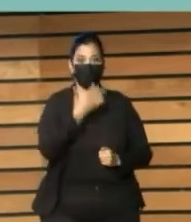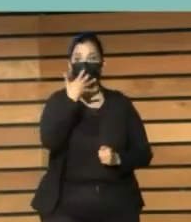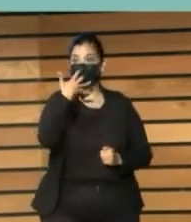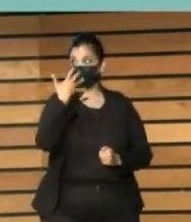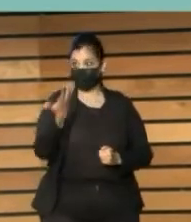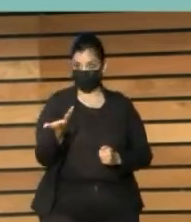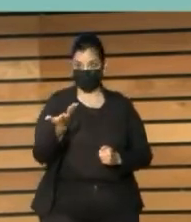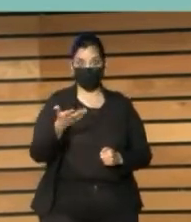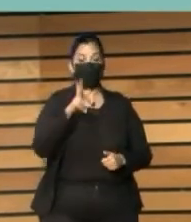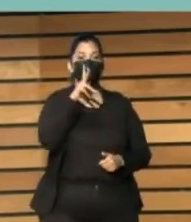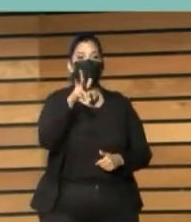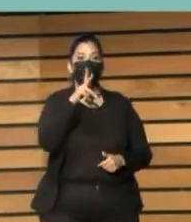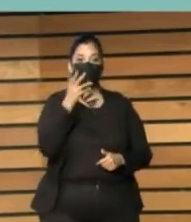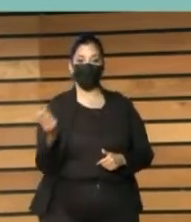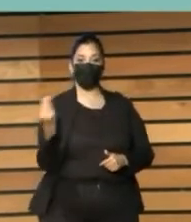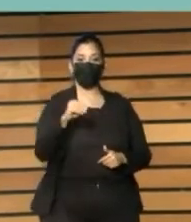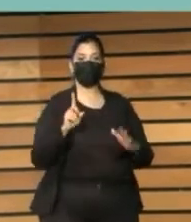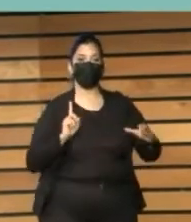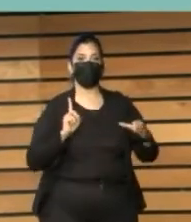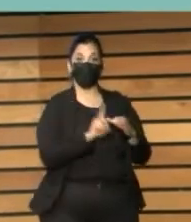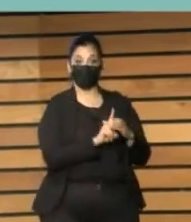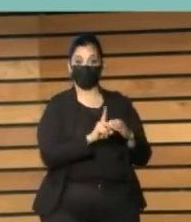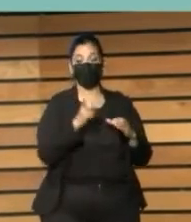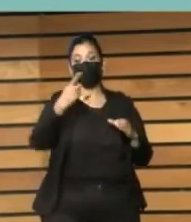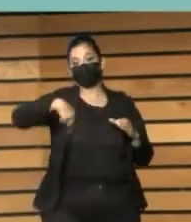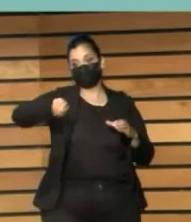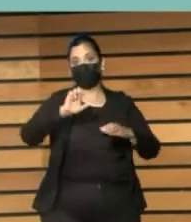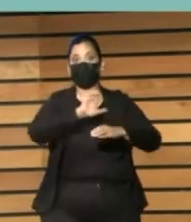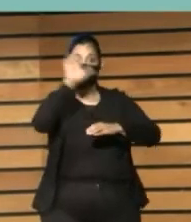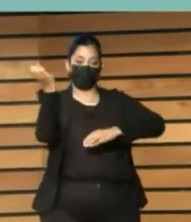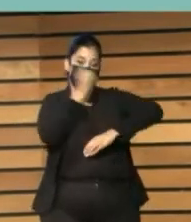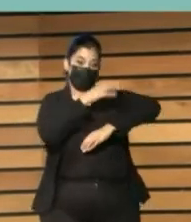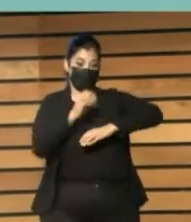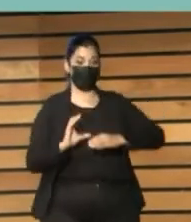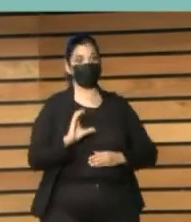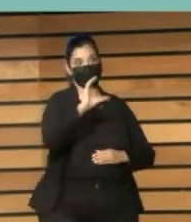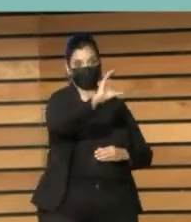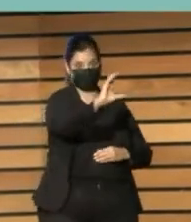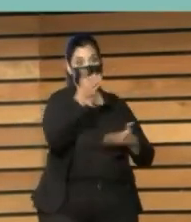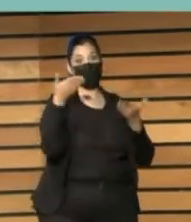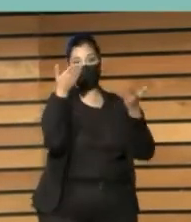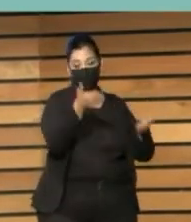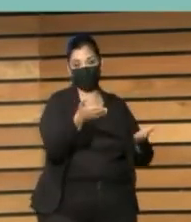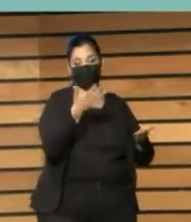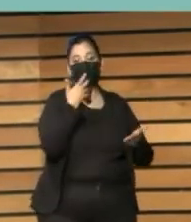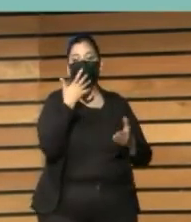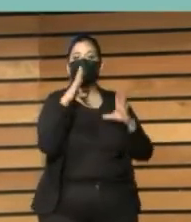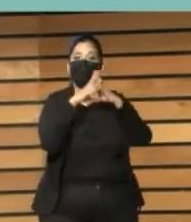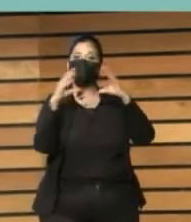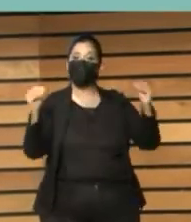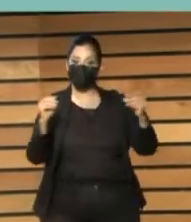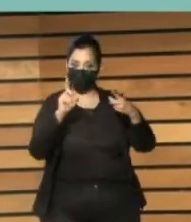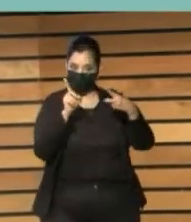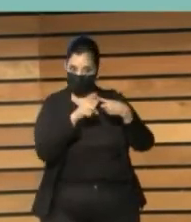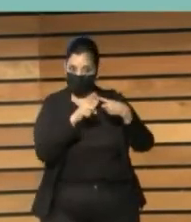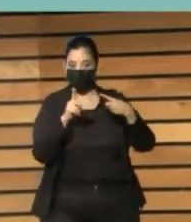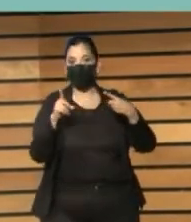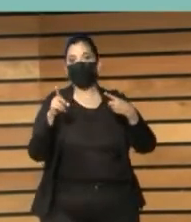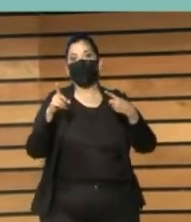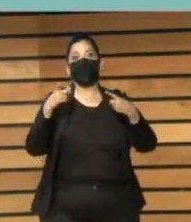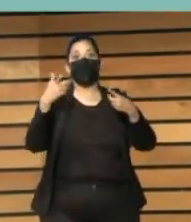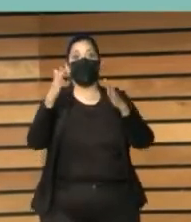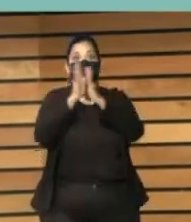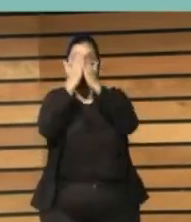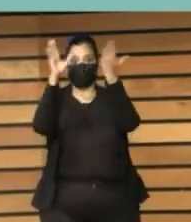de ciudad que se llama Huesca más inclusiva, que recibe fondos europeos y que están la universidad, las bibliotecas municipales